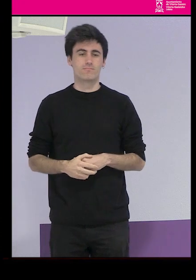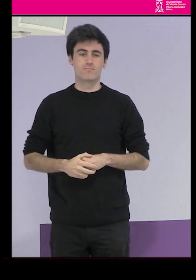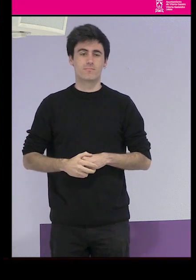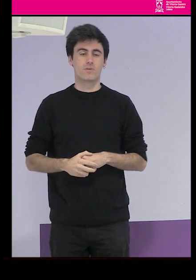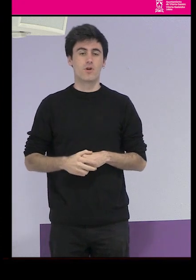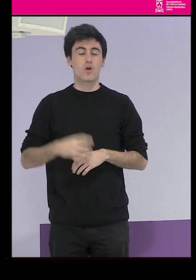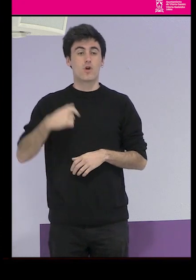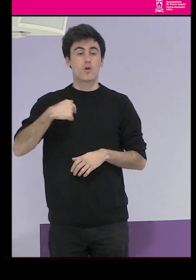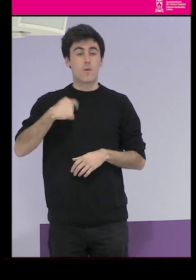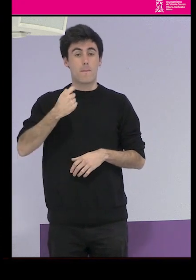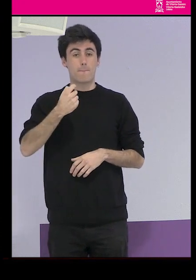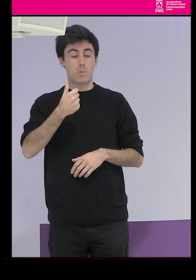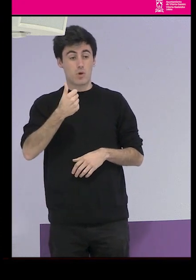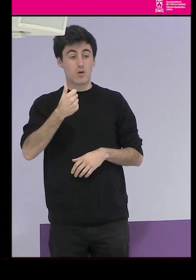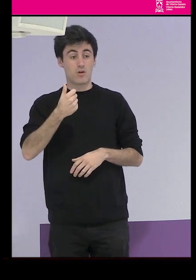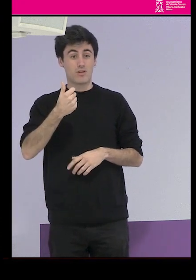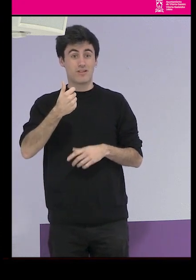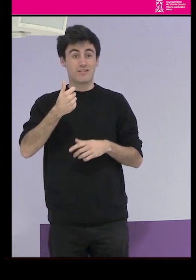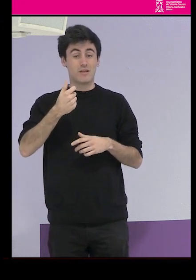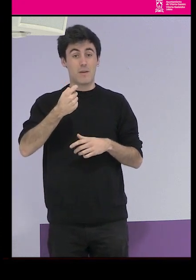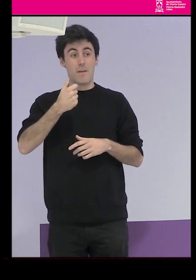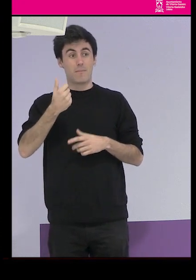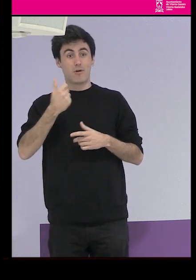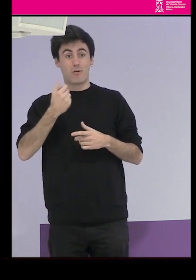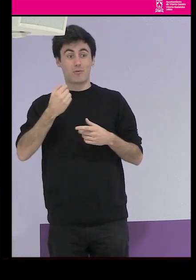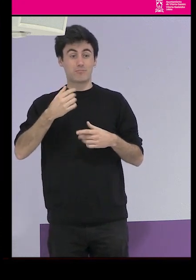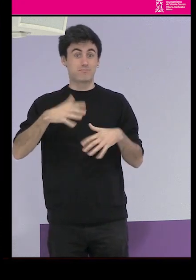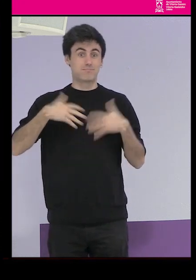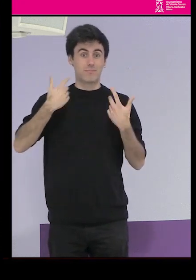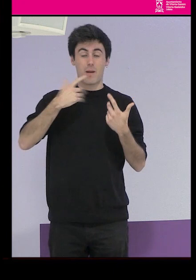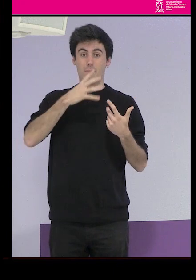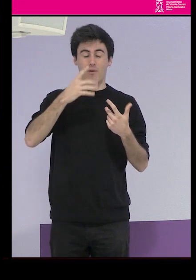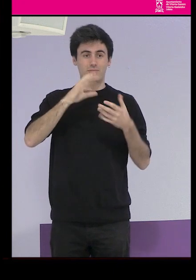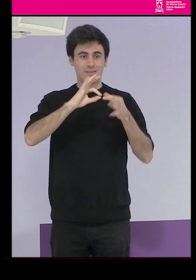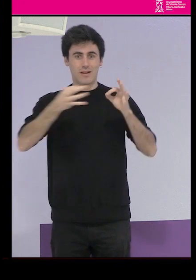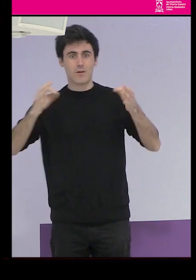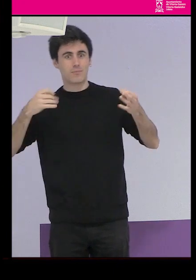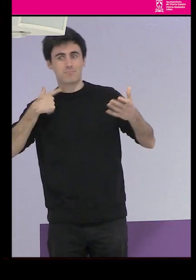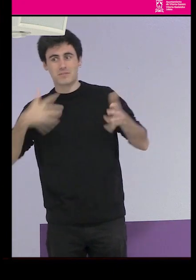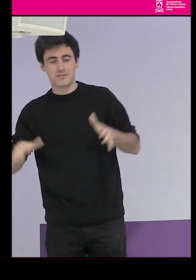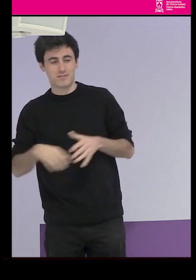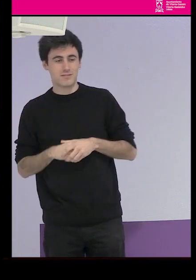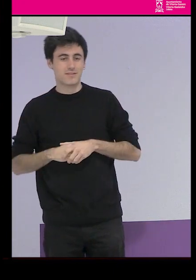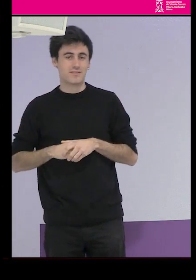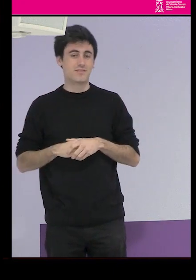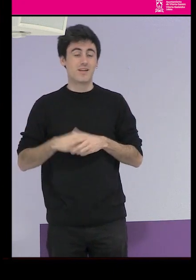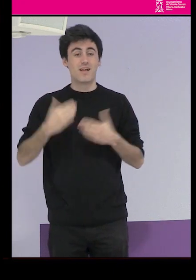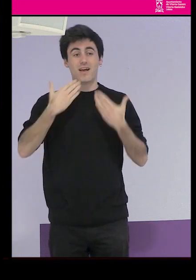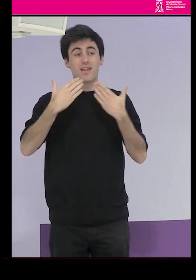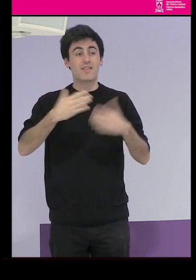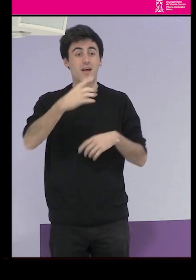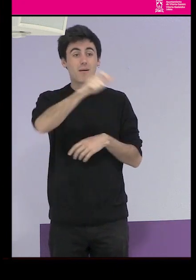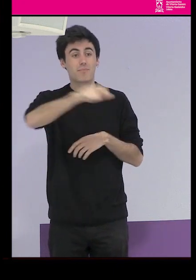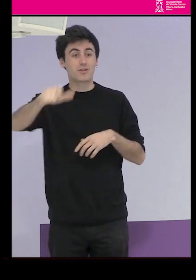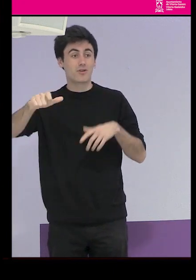Estoy haciendo un poco E porque se me ha ido el hilo de lo que voy a continuar. agradeceros a todas las personas